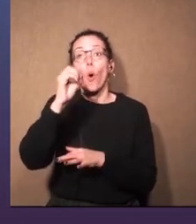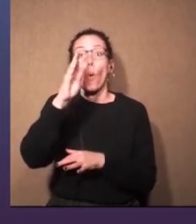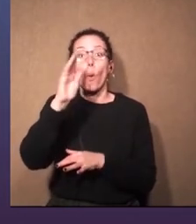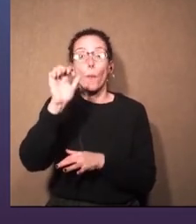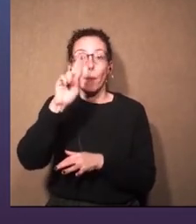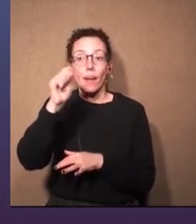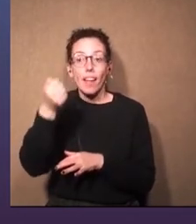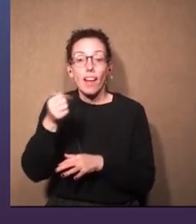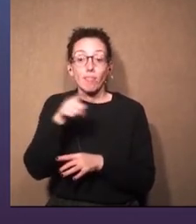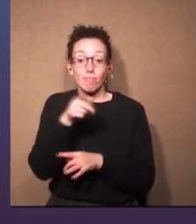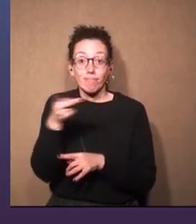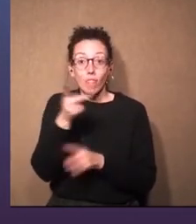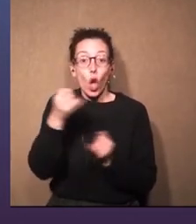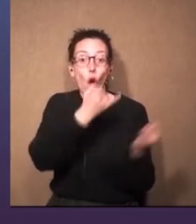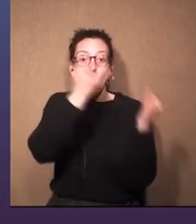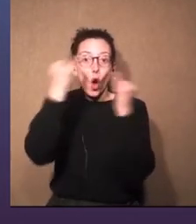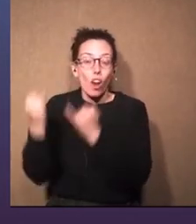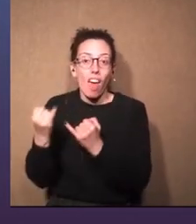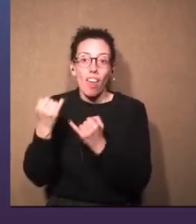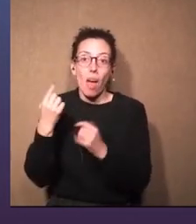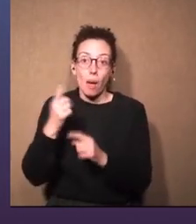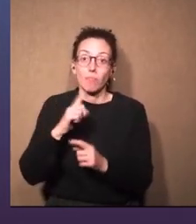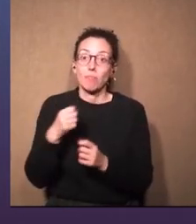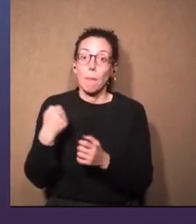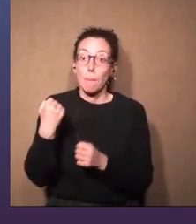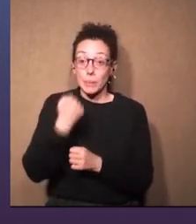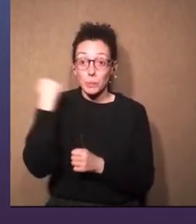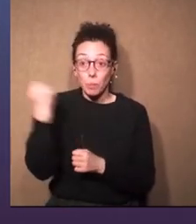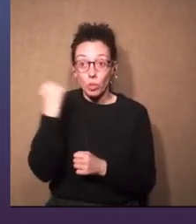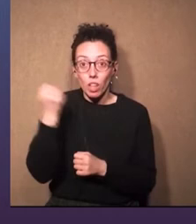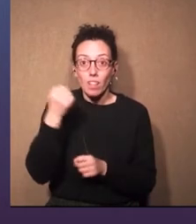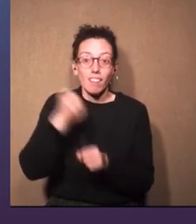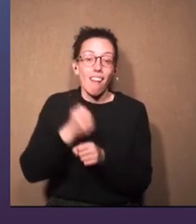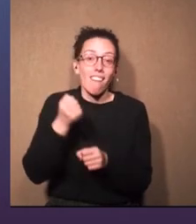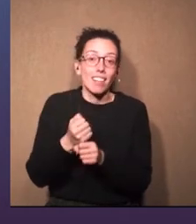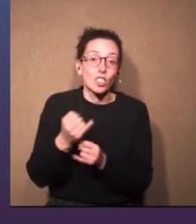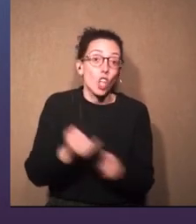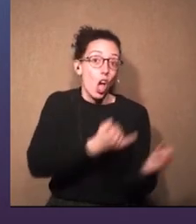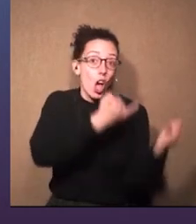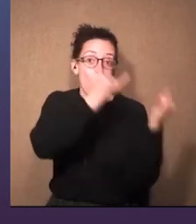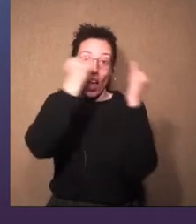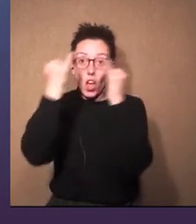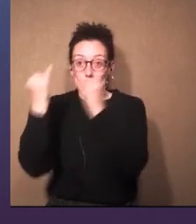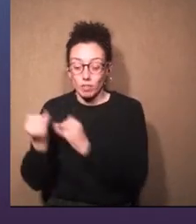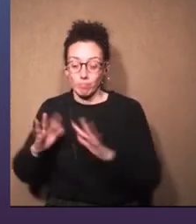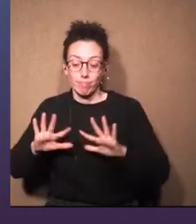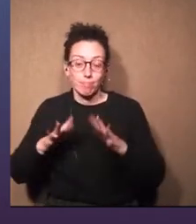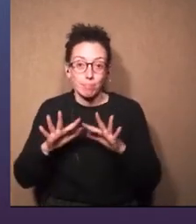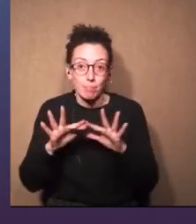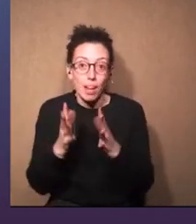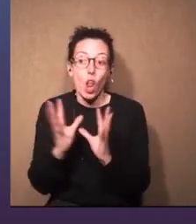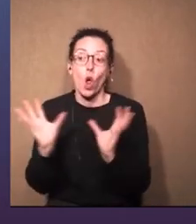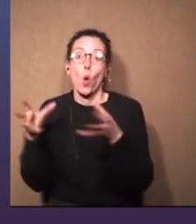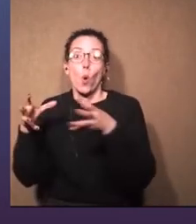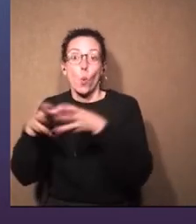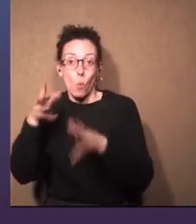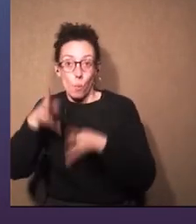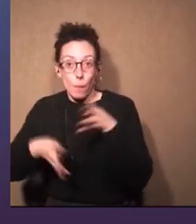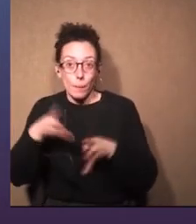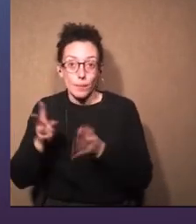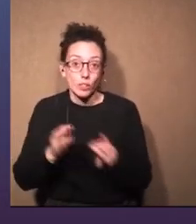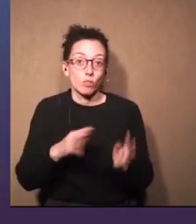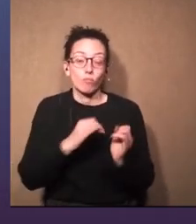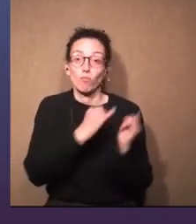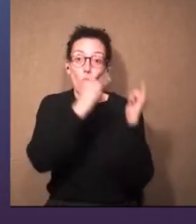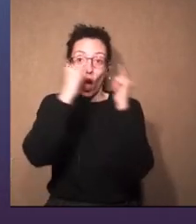más fuertes, se trabaja casi todo el día en armado, junto con el resto del equipo